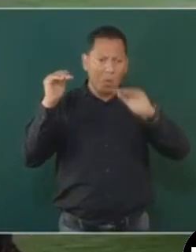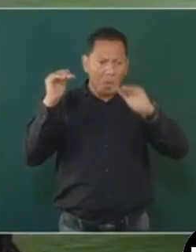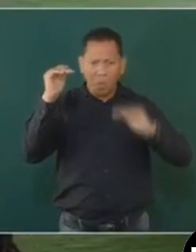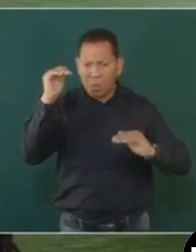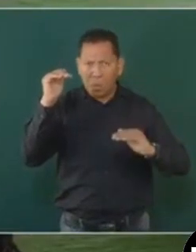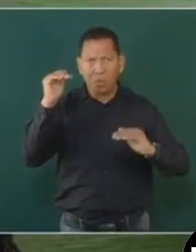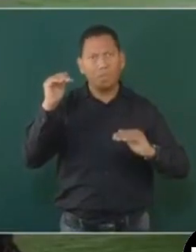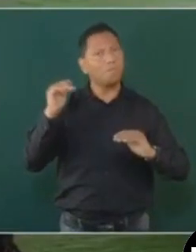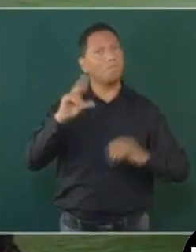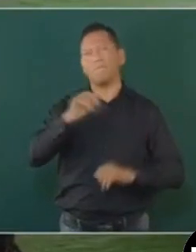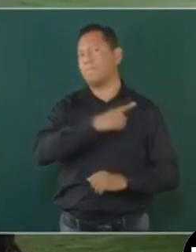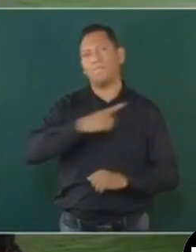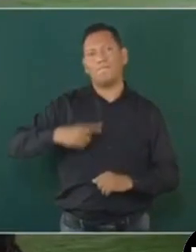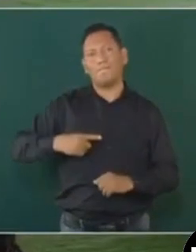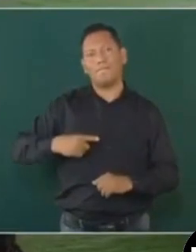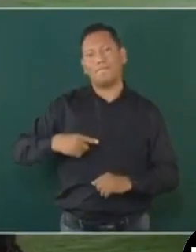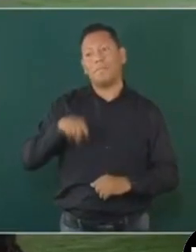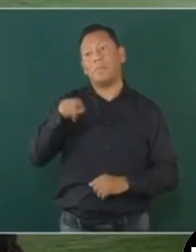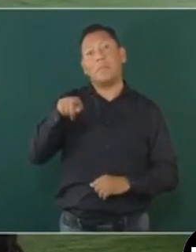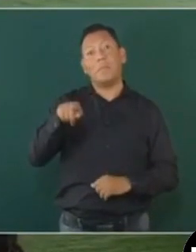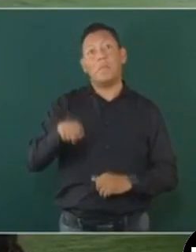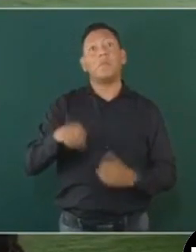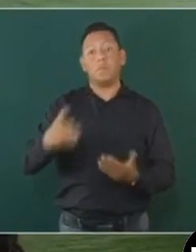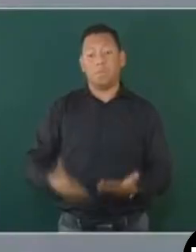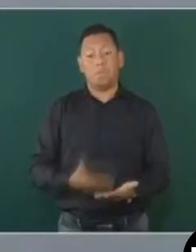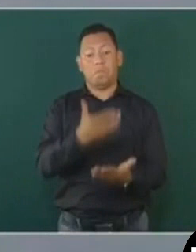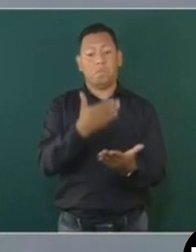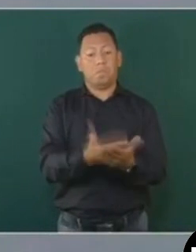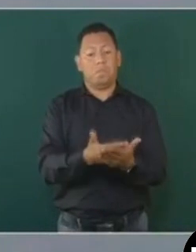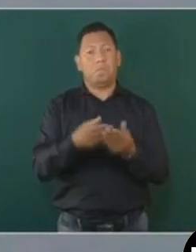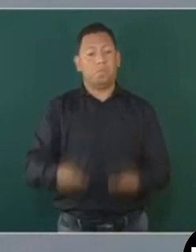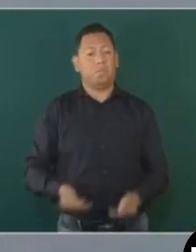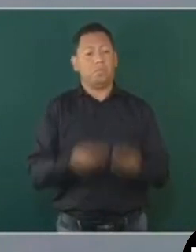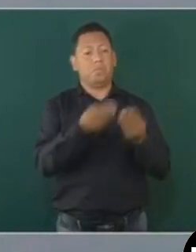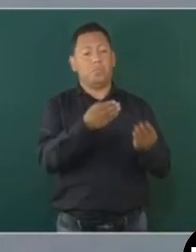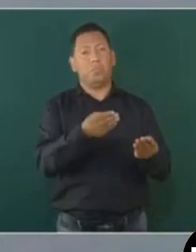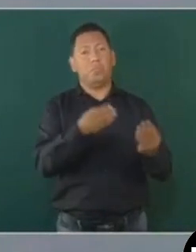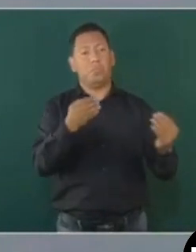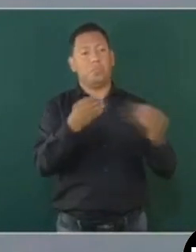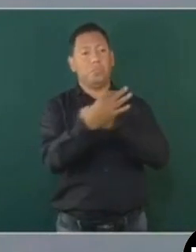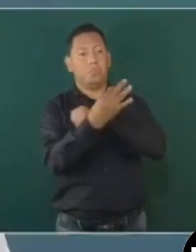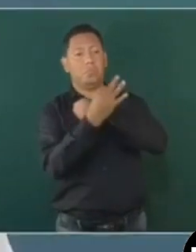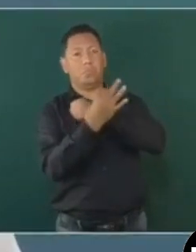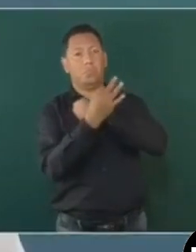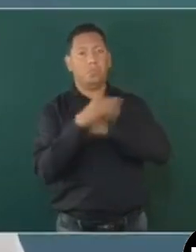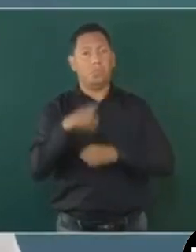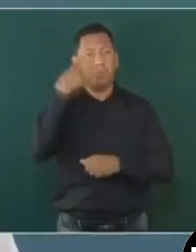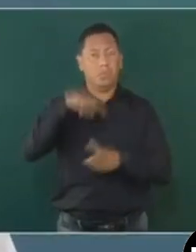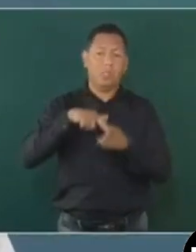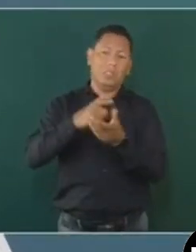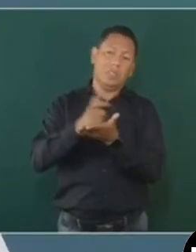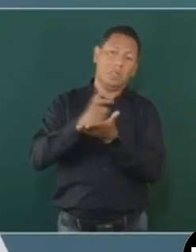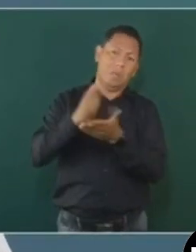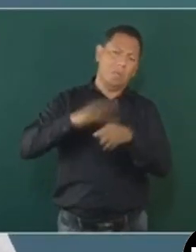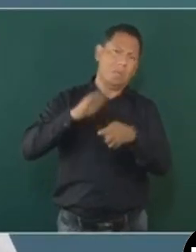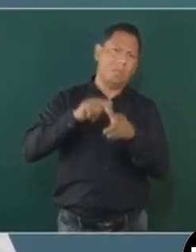Entonces, ellos mismos se ampararon o le dieron la vuelta